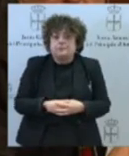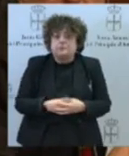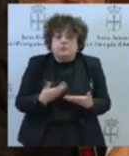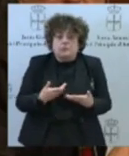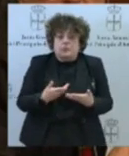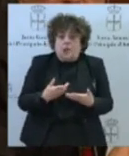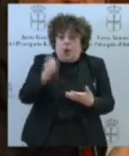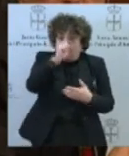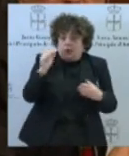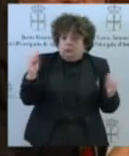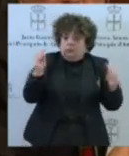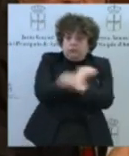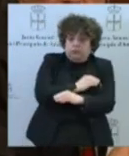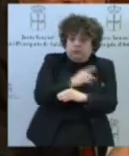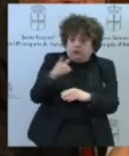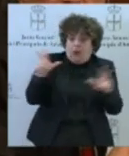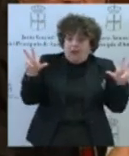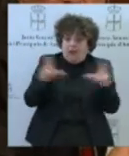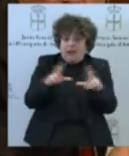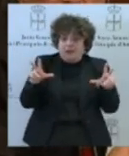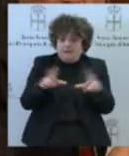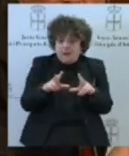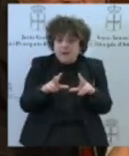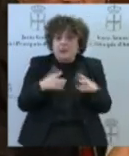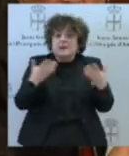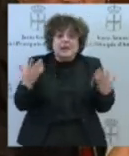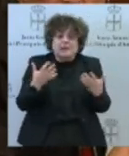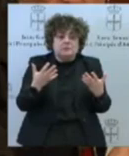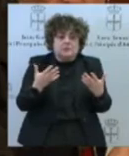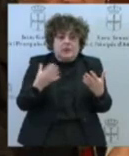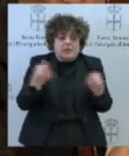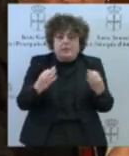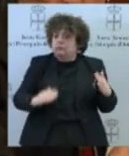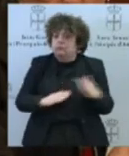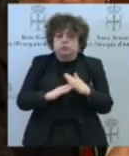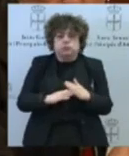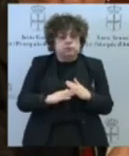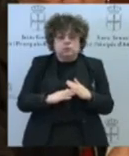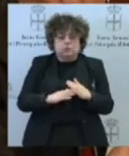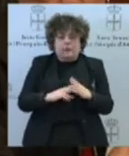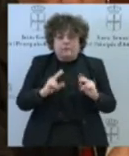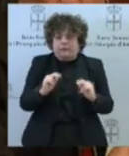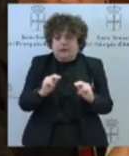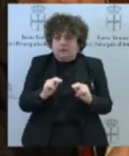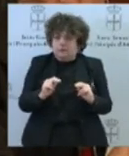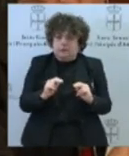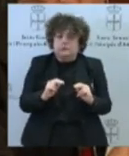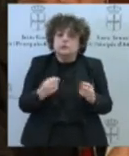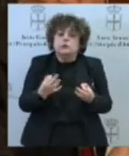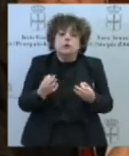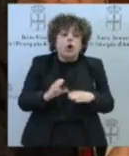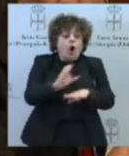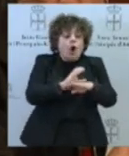sumamente grave que en algún momento habrá que ponerle freno. Señor consejero, efectivamente Asturias tiene la posibilidad y la capacidad